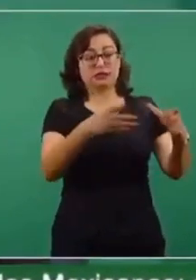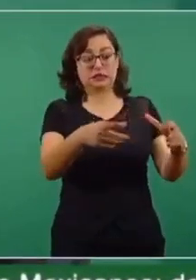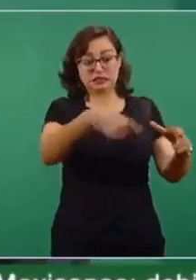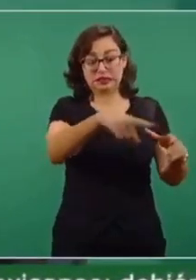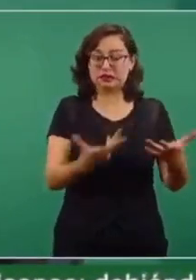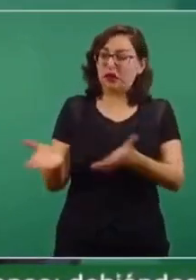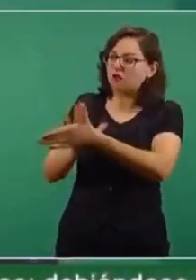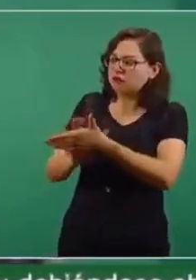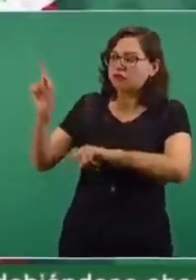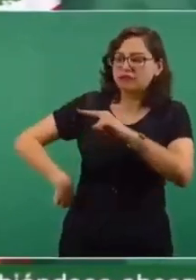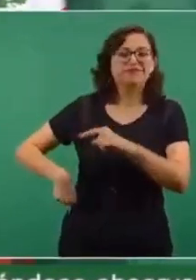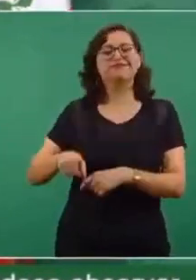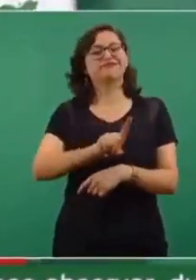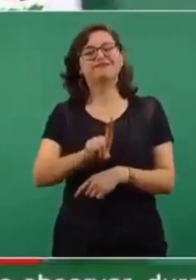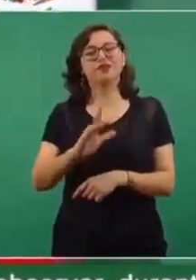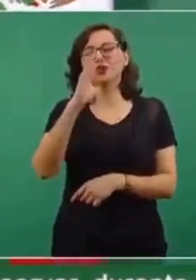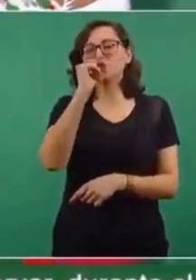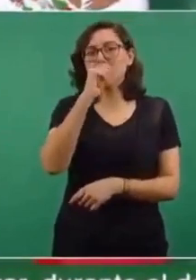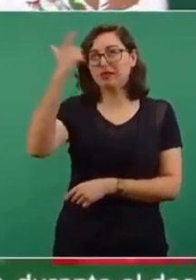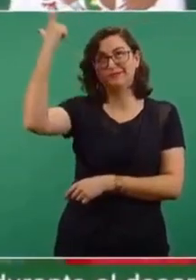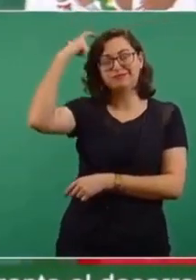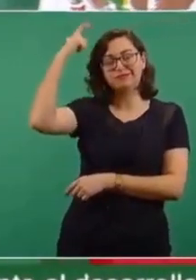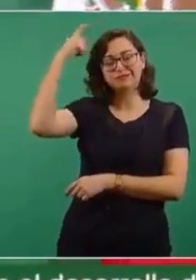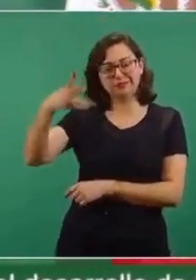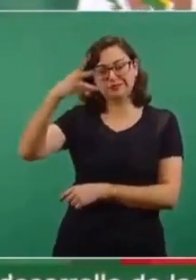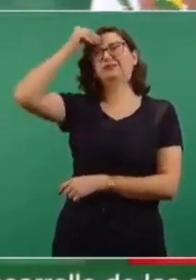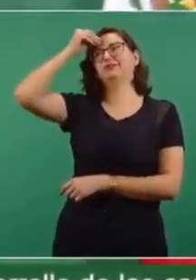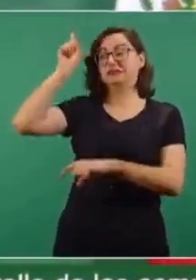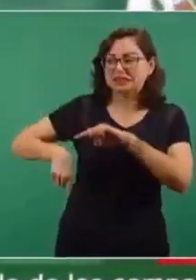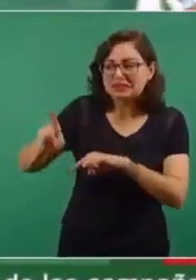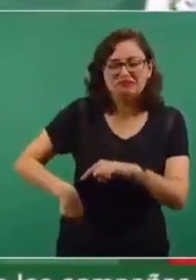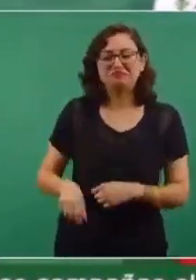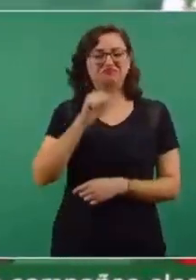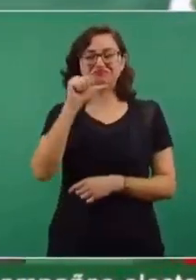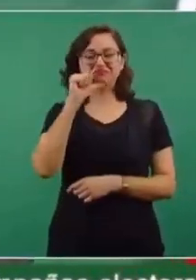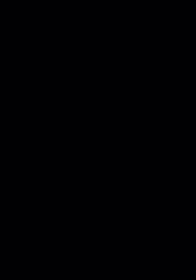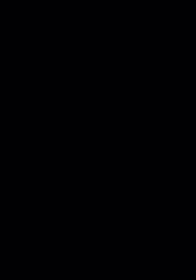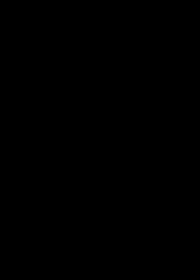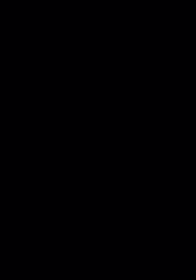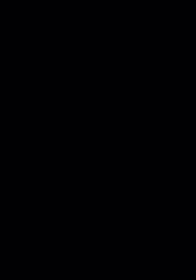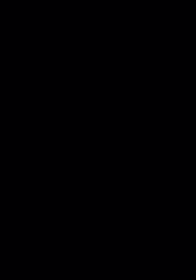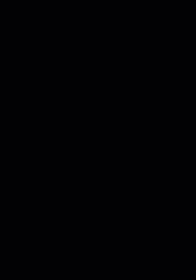no van a poder borrar, es todo lo que vaya al pensamiento, a la conciencia, todo lo que logremos de cambio de mentalidad.